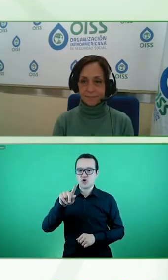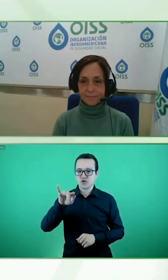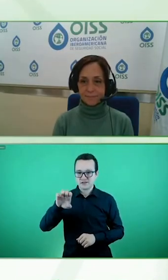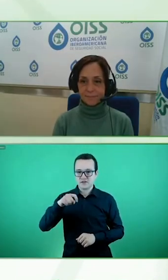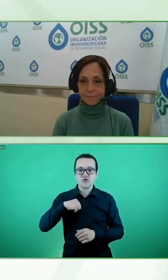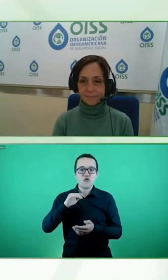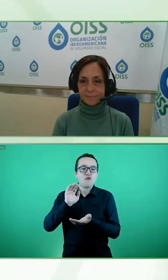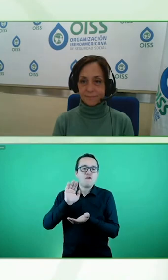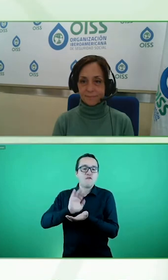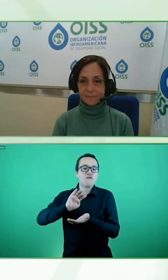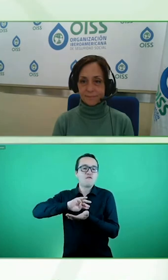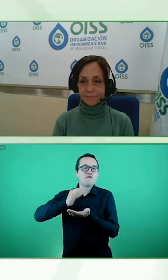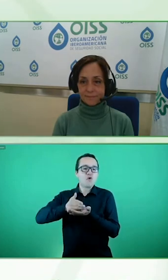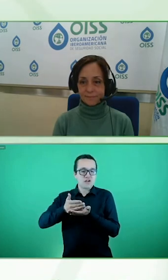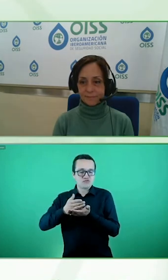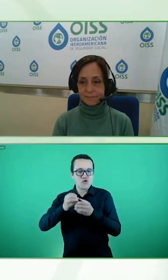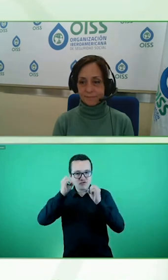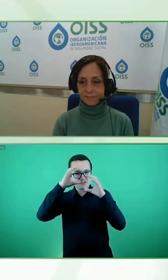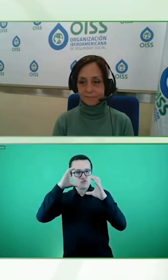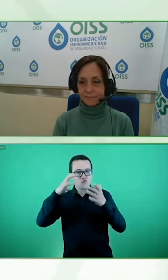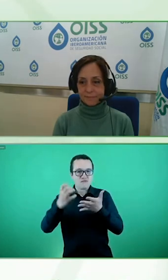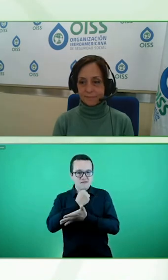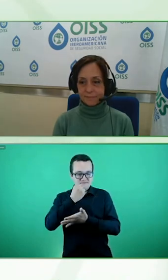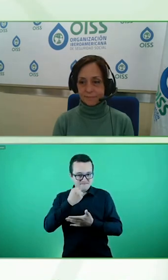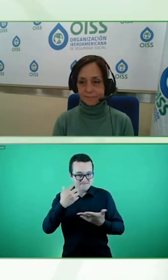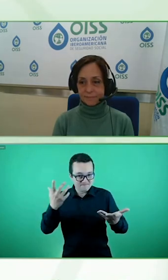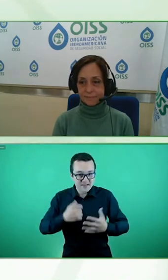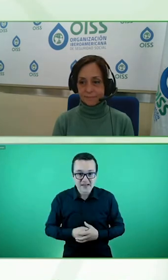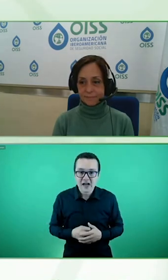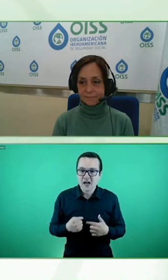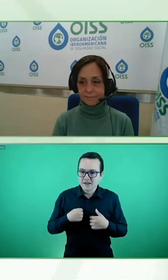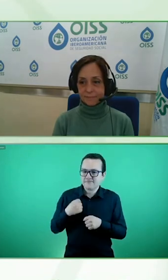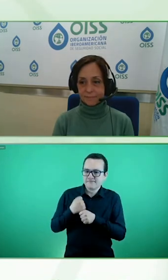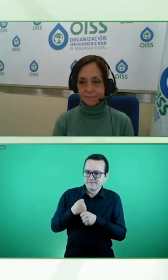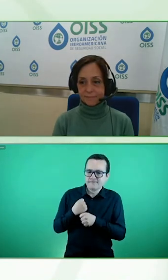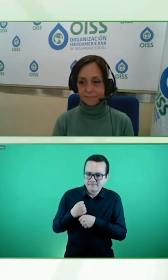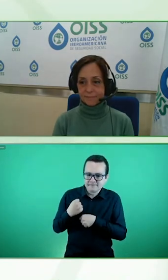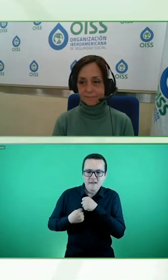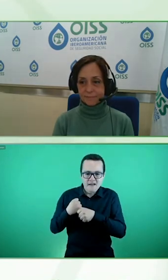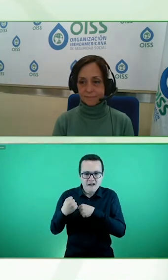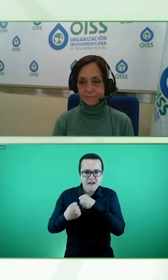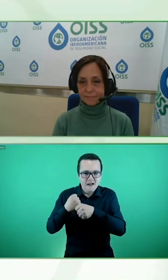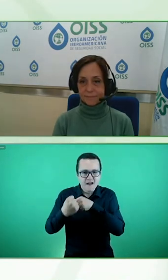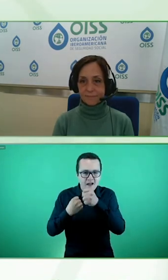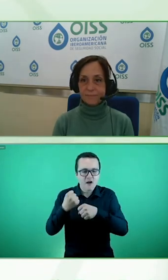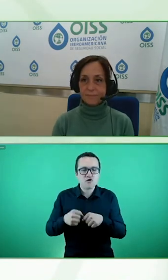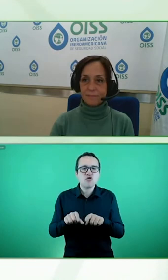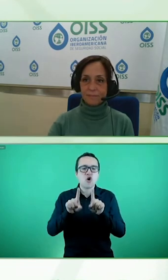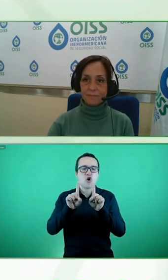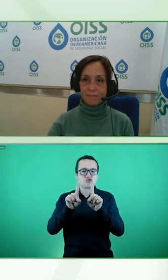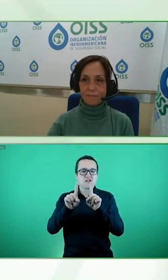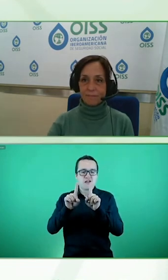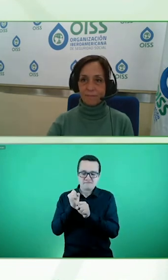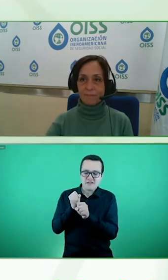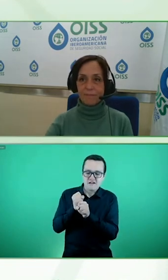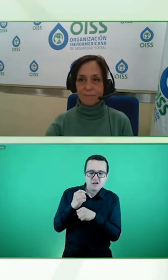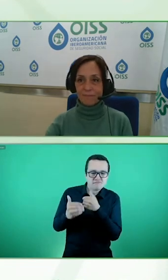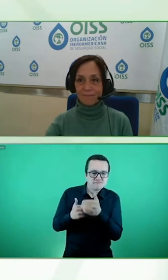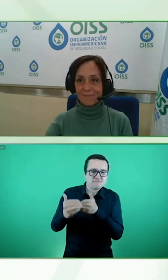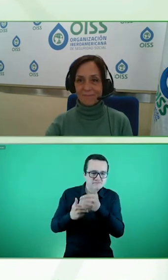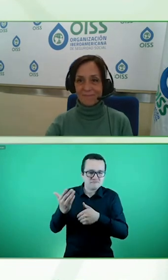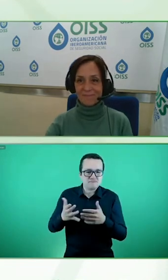Llevo 11 años trabajando en distintas organizaciones sociales y antes 13 años en una vida de multinacional